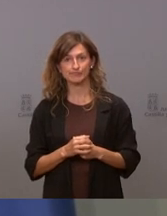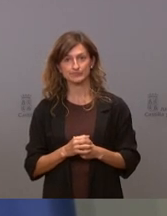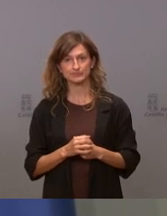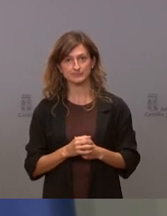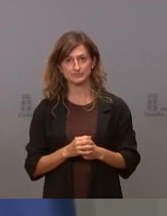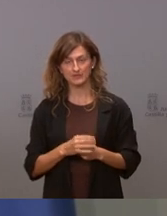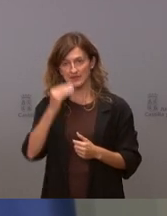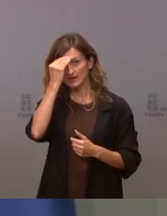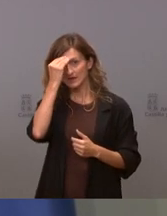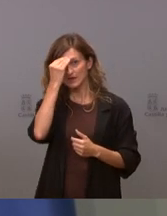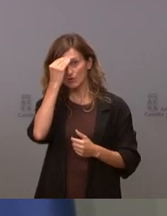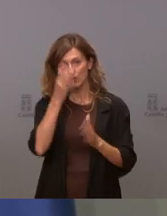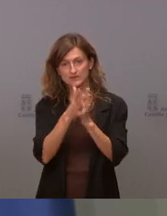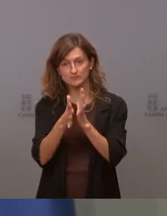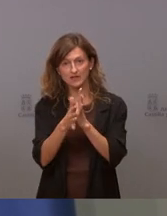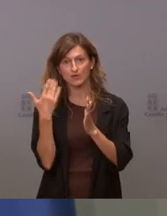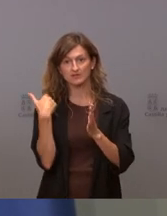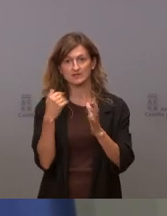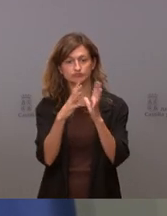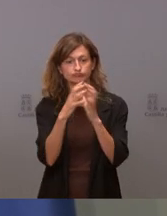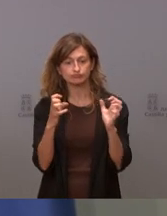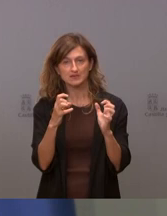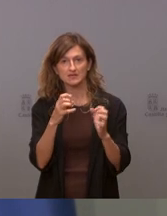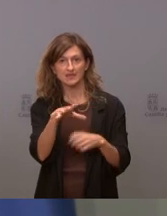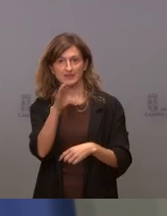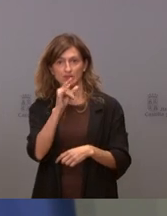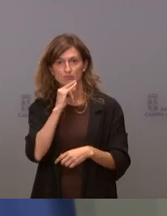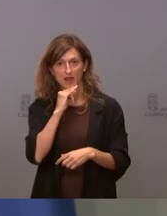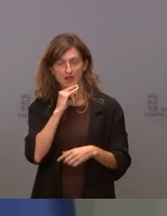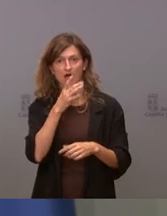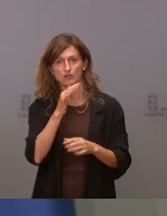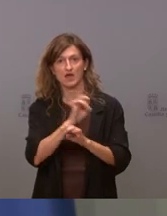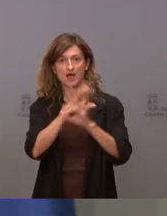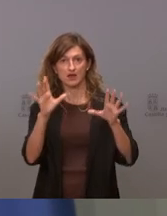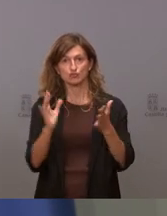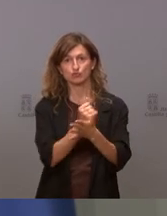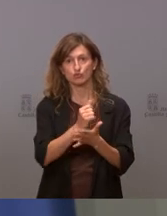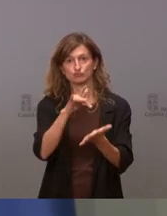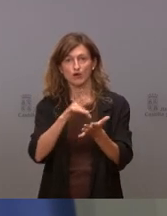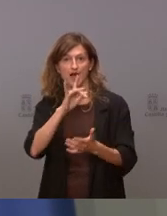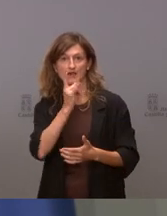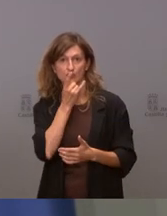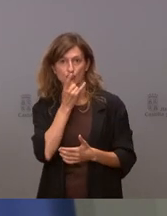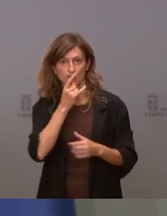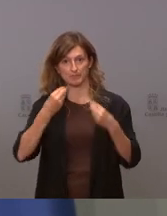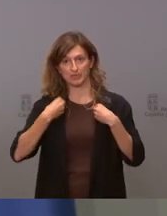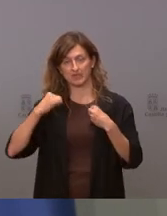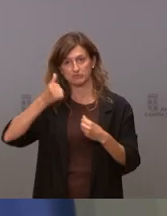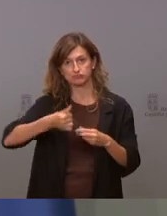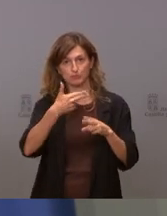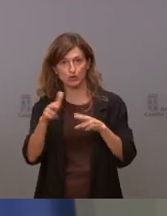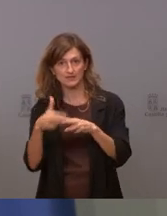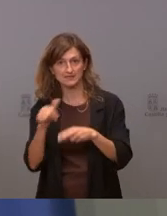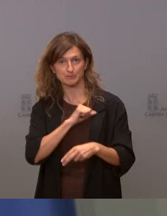aclarado un malentendido. Yo creo que todos cometemos errores en nuestra vida política